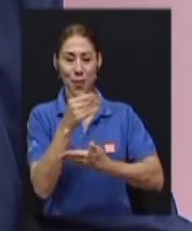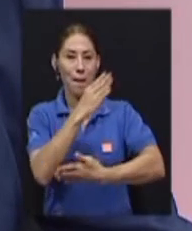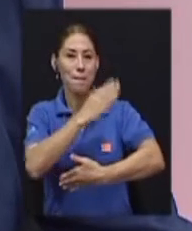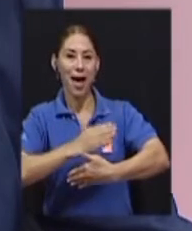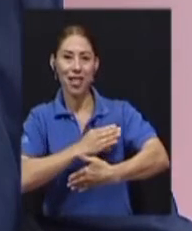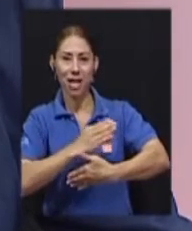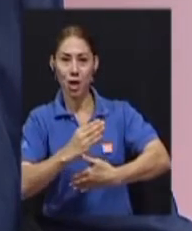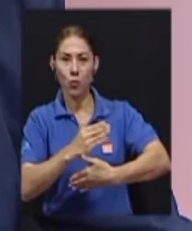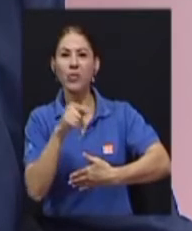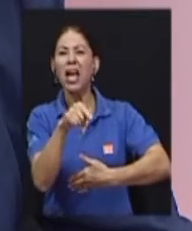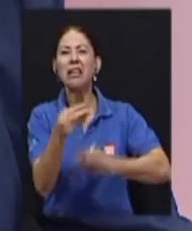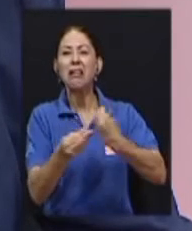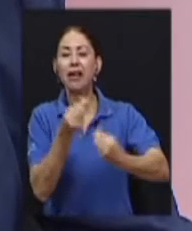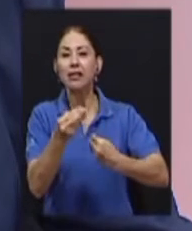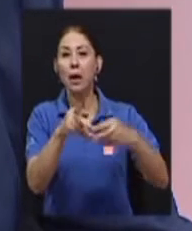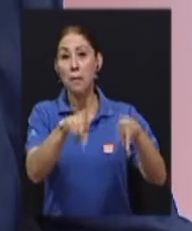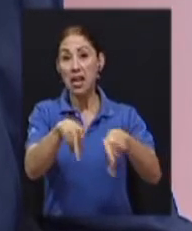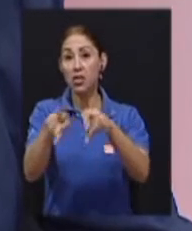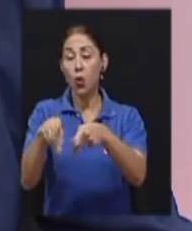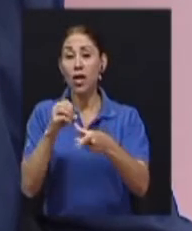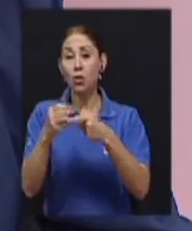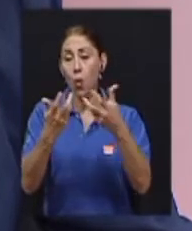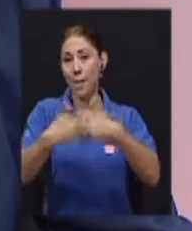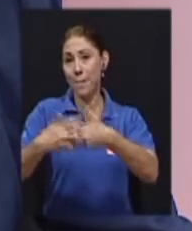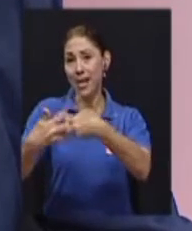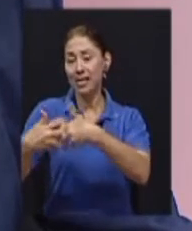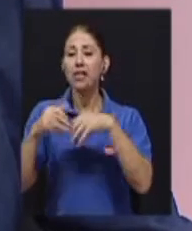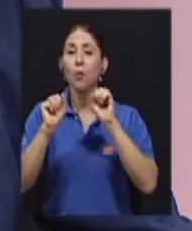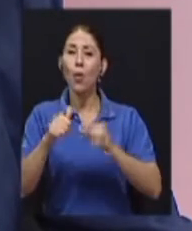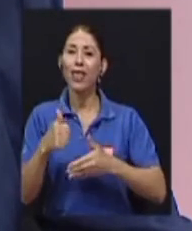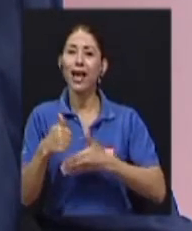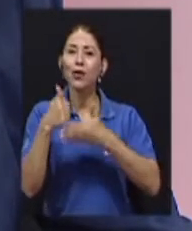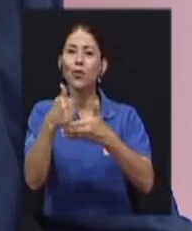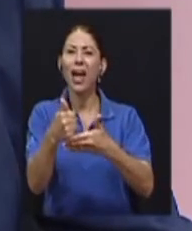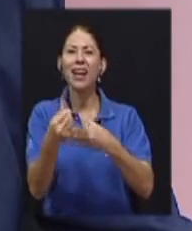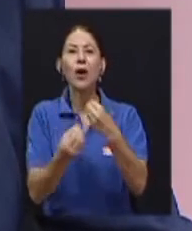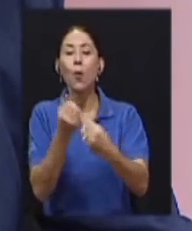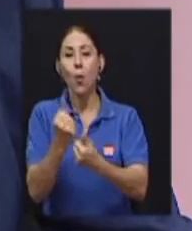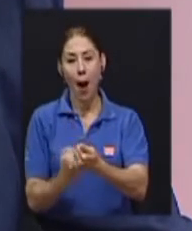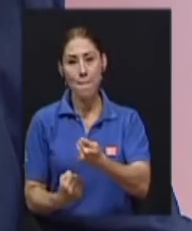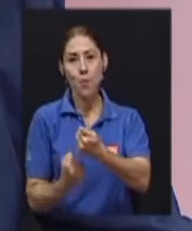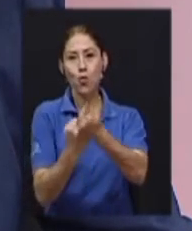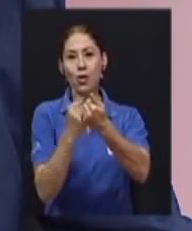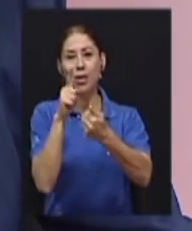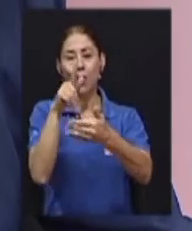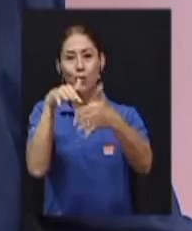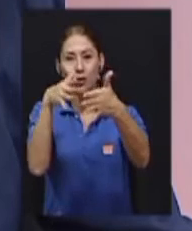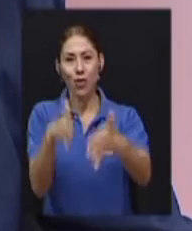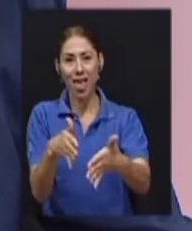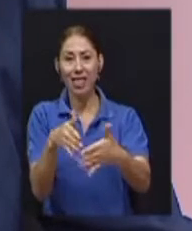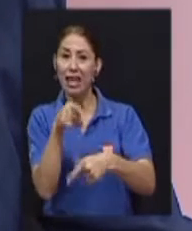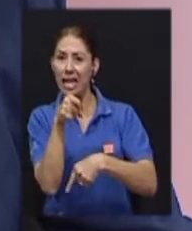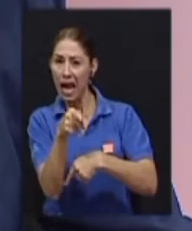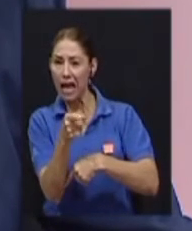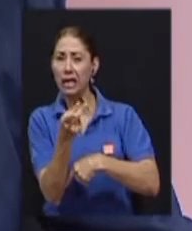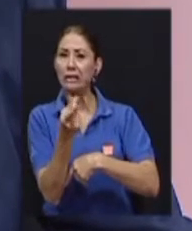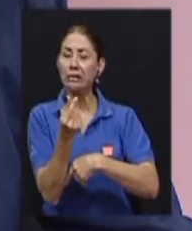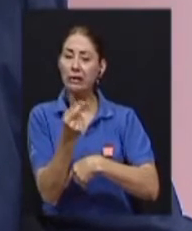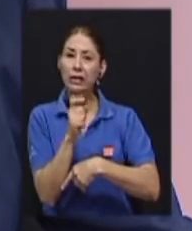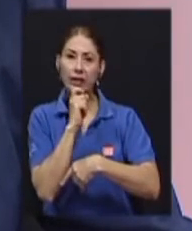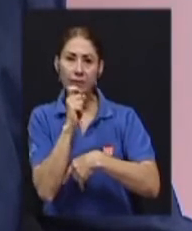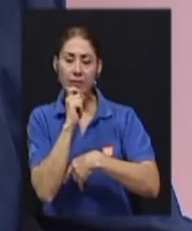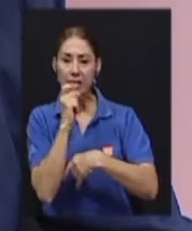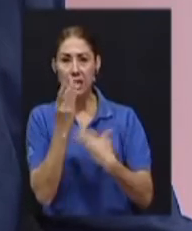pueden ayudar a darle el acompañamiento a un estudiante con una situación socioeconómica difícil.